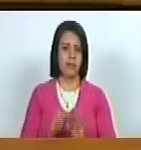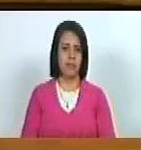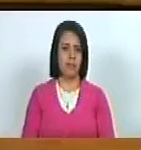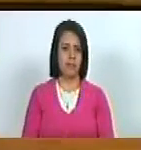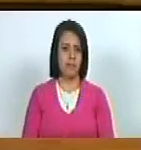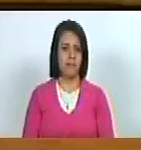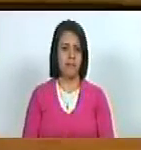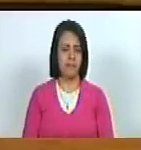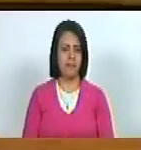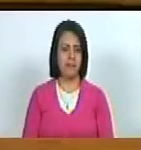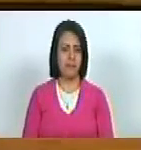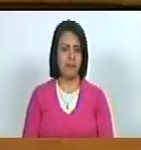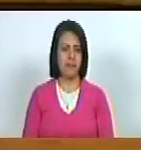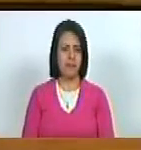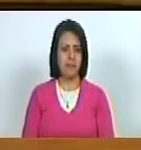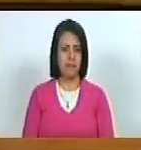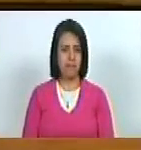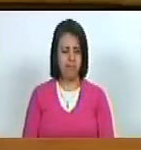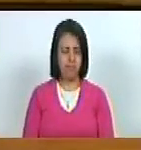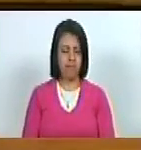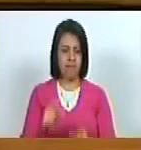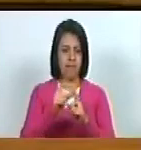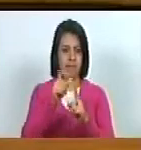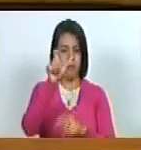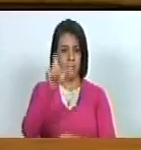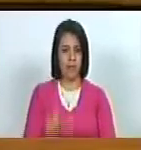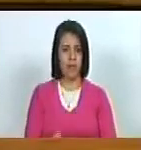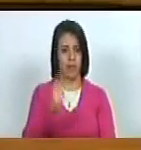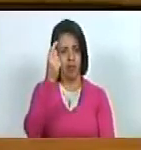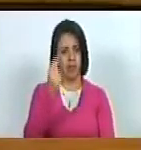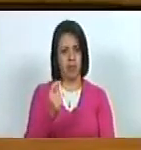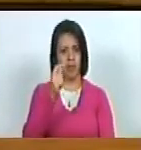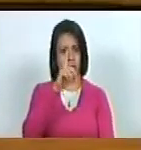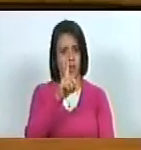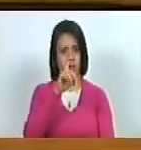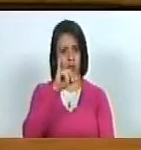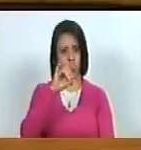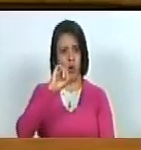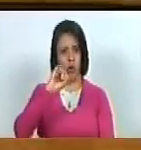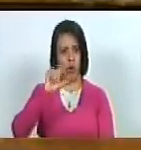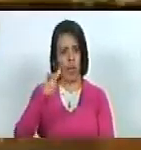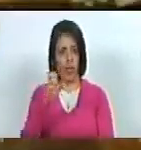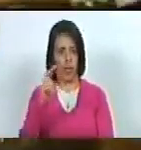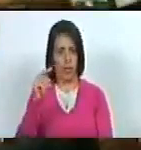Bien. Dejen el derecho de palabra al diputado Diógenes Linares.